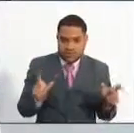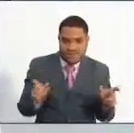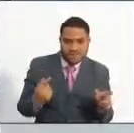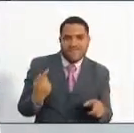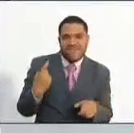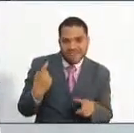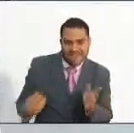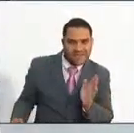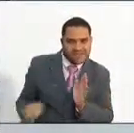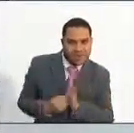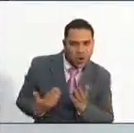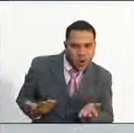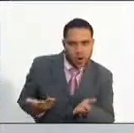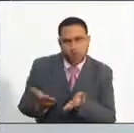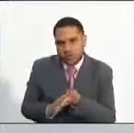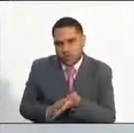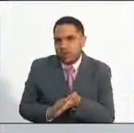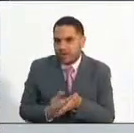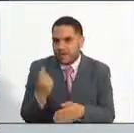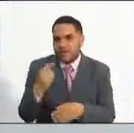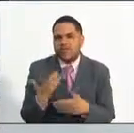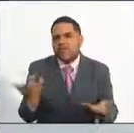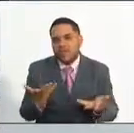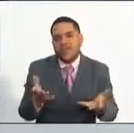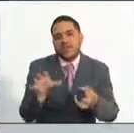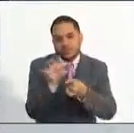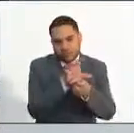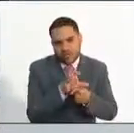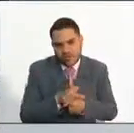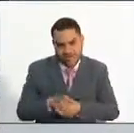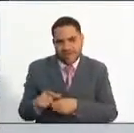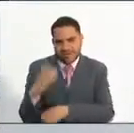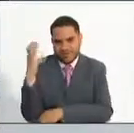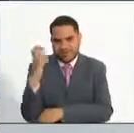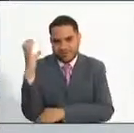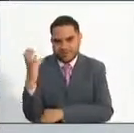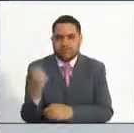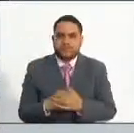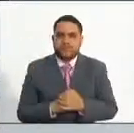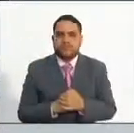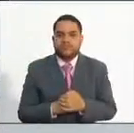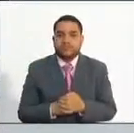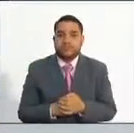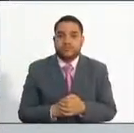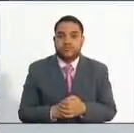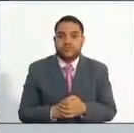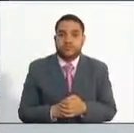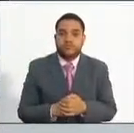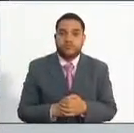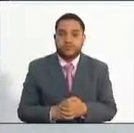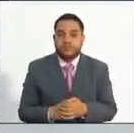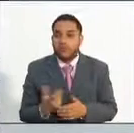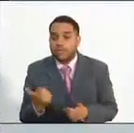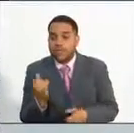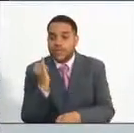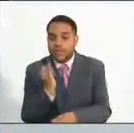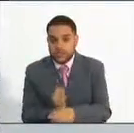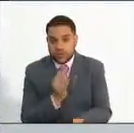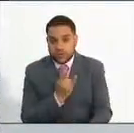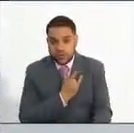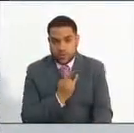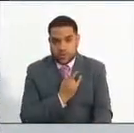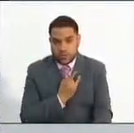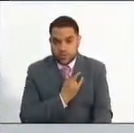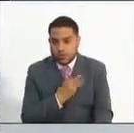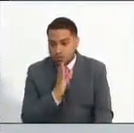Las pruebas se aplican en las diferentes ciudades aquí en Colombia y la institución universitaria que ha